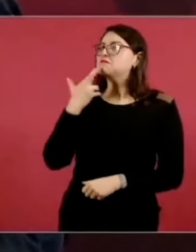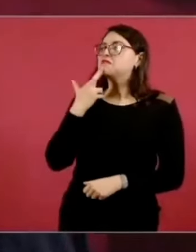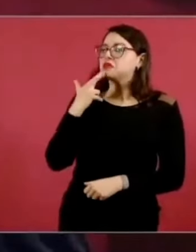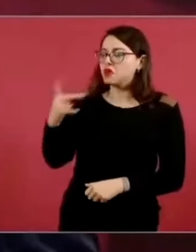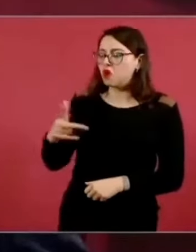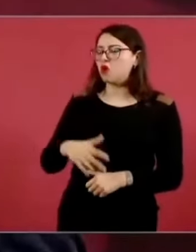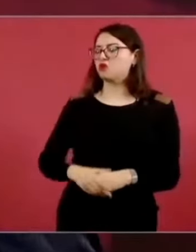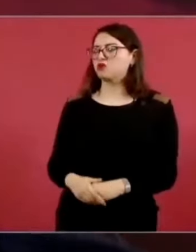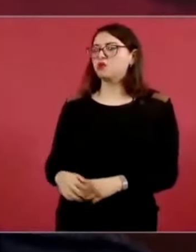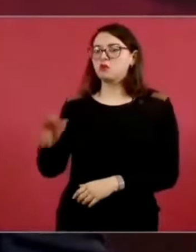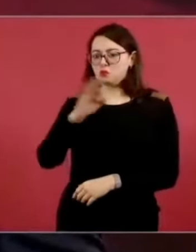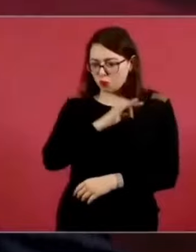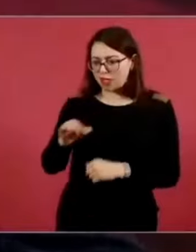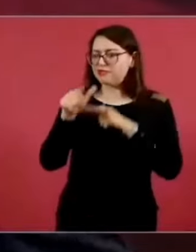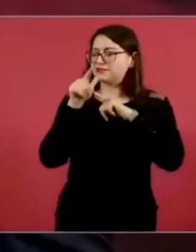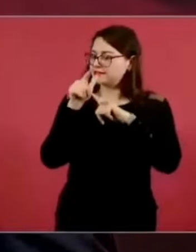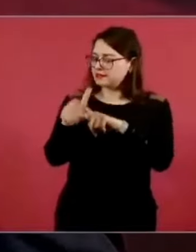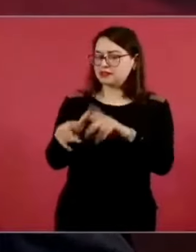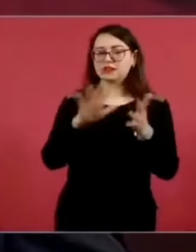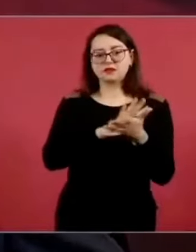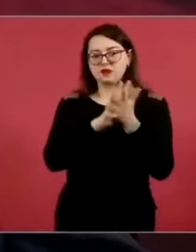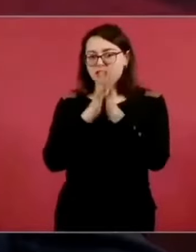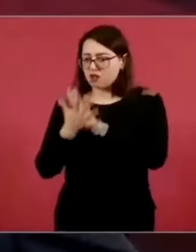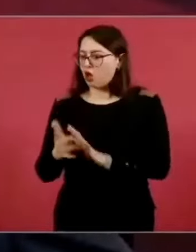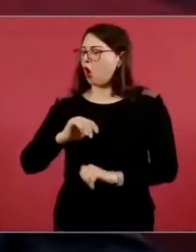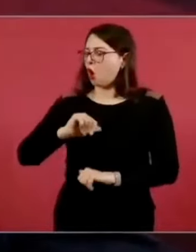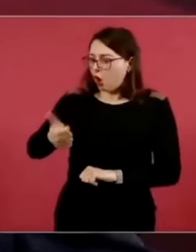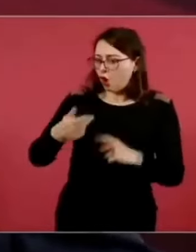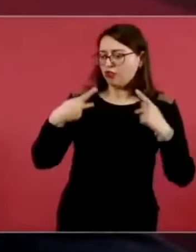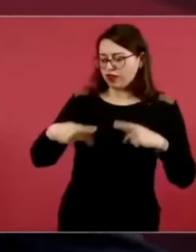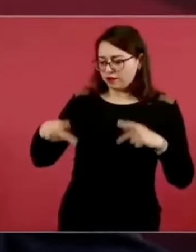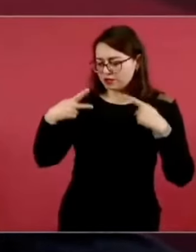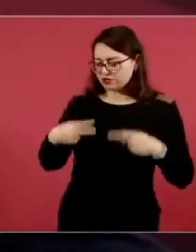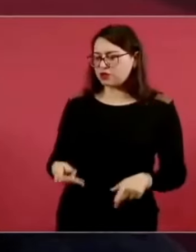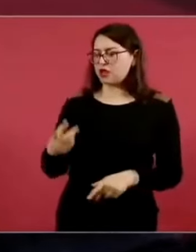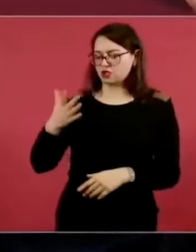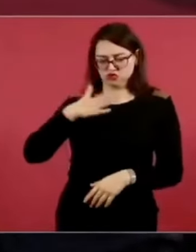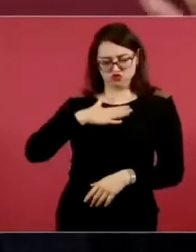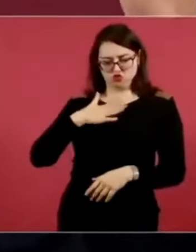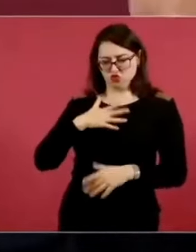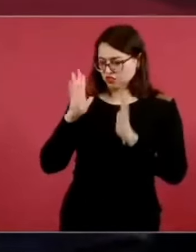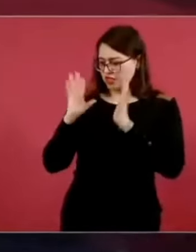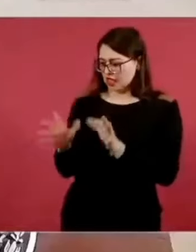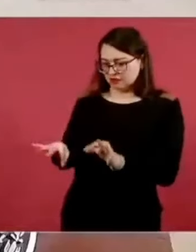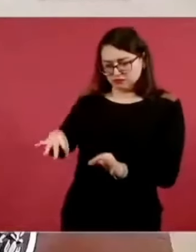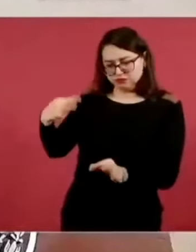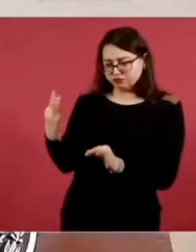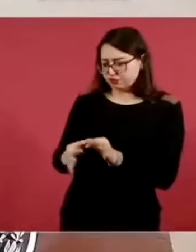porque ya sentamos las bases y ya desborozamos, ya limpiamos el camino.